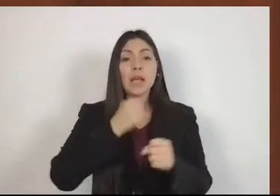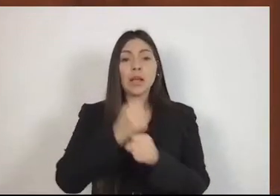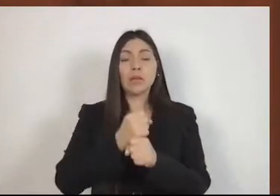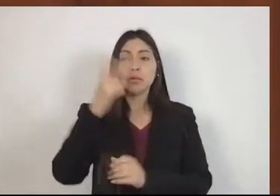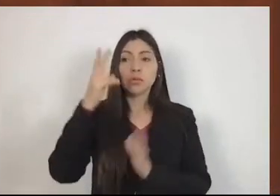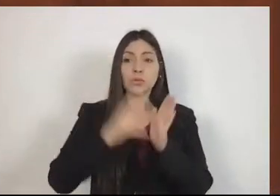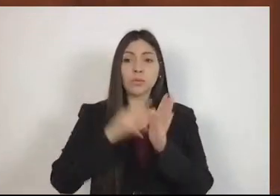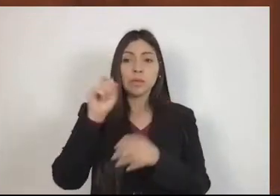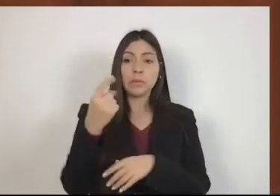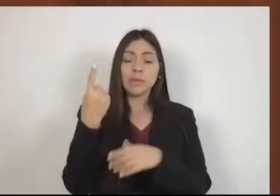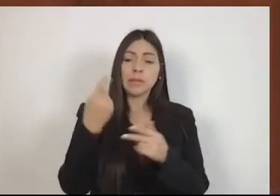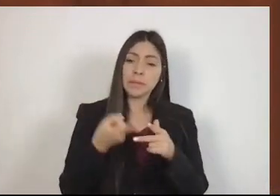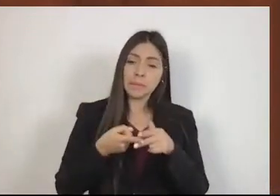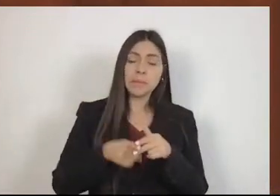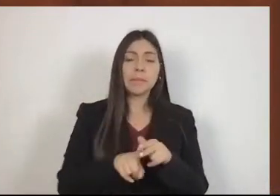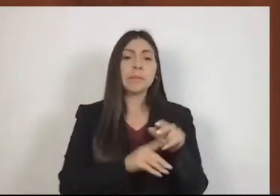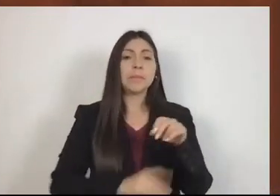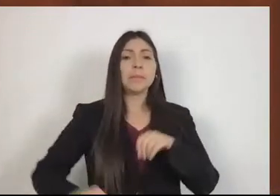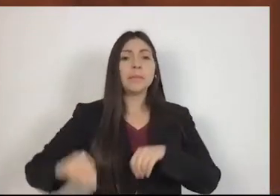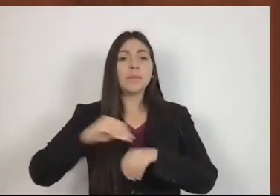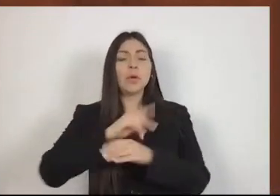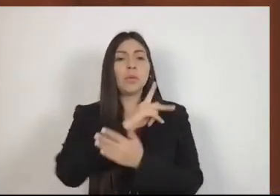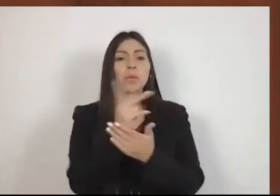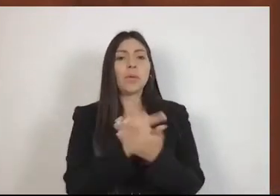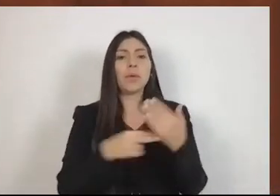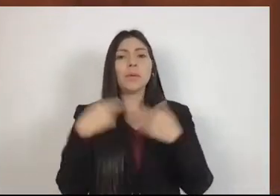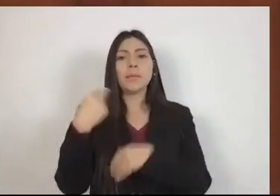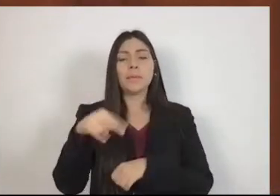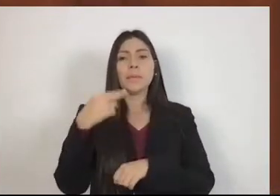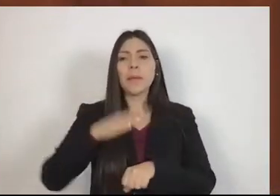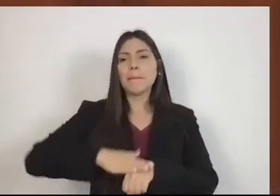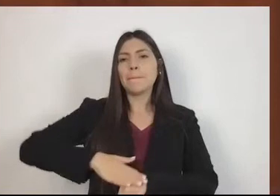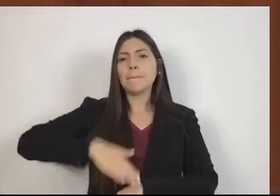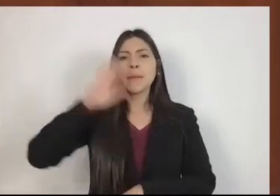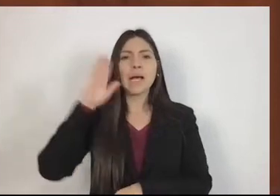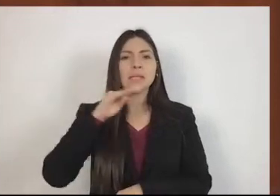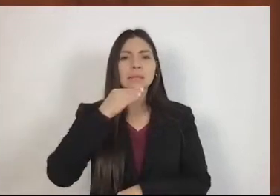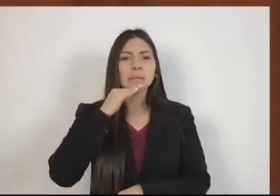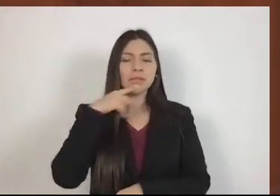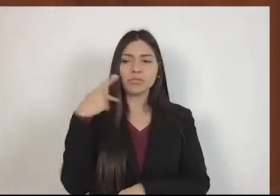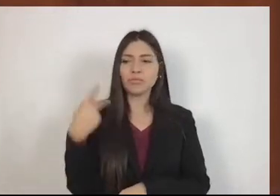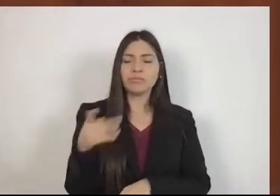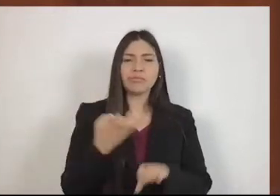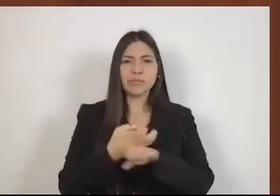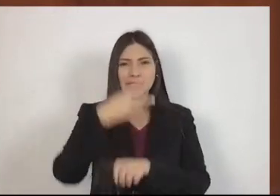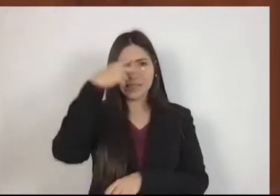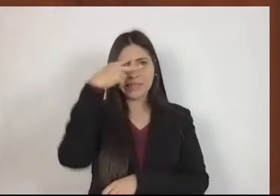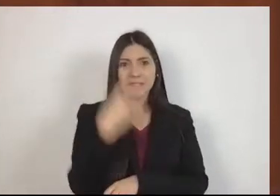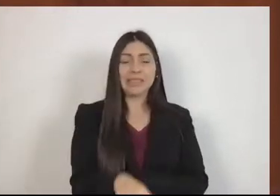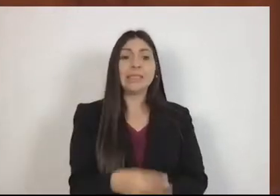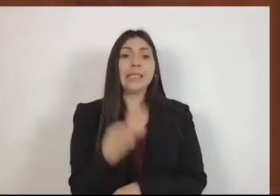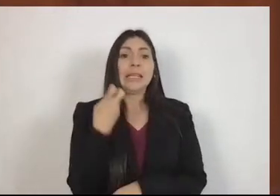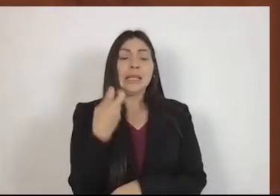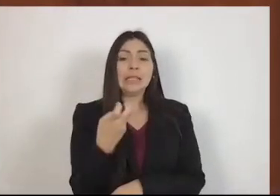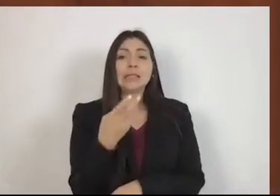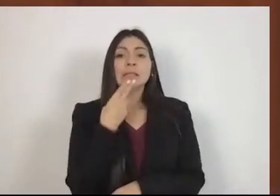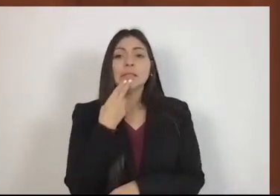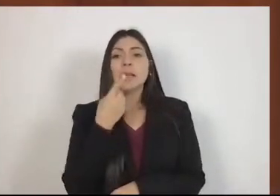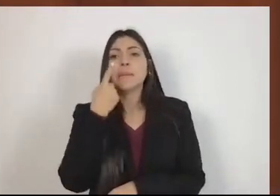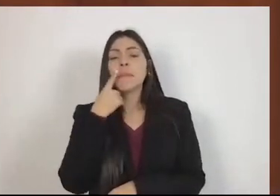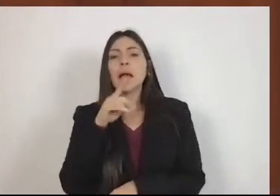programa Más Maíz Mexiquense, con el objetivo de especializar los apoyos para mejorar la productividad,